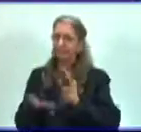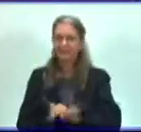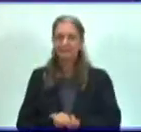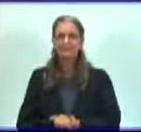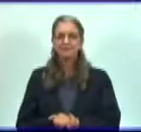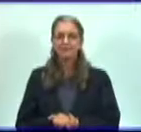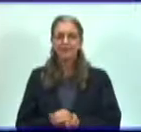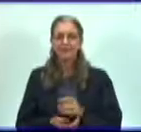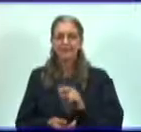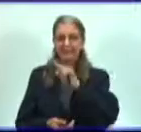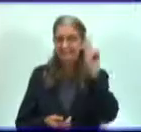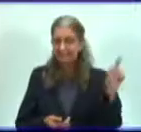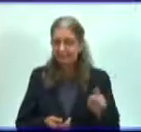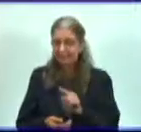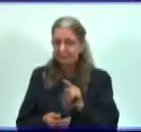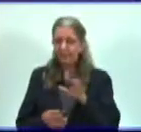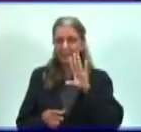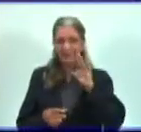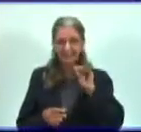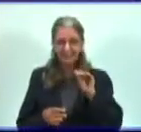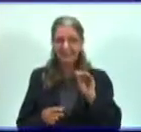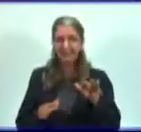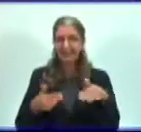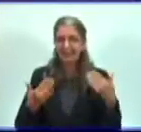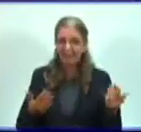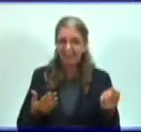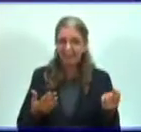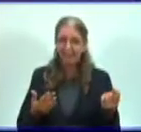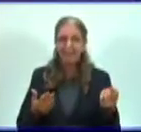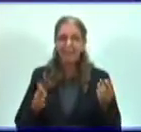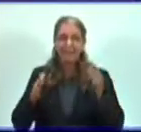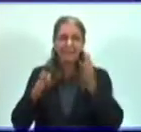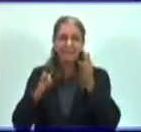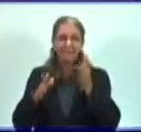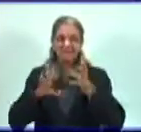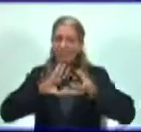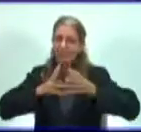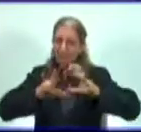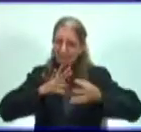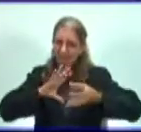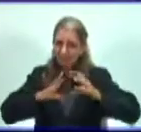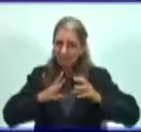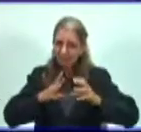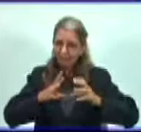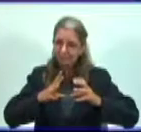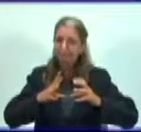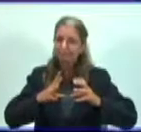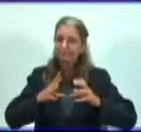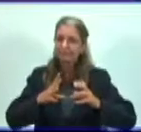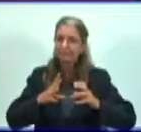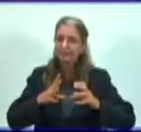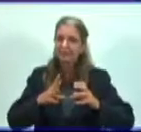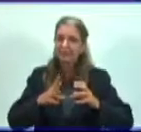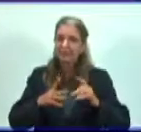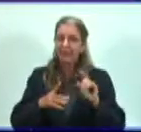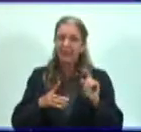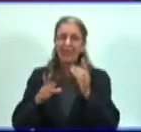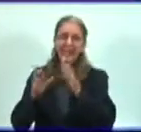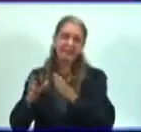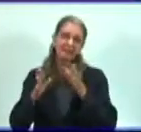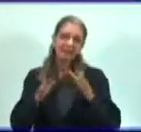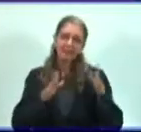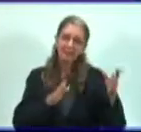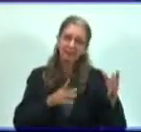El ciclo de multiplicación está constituido, o algunos autores le denominan etapas,